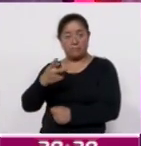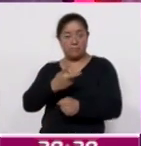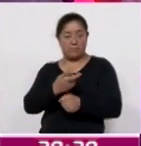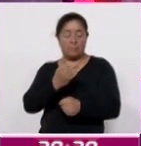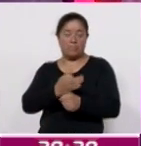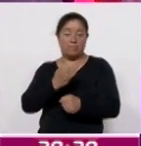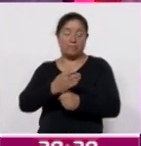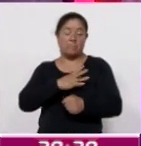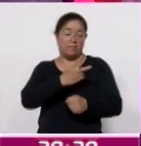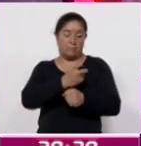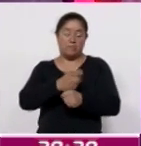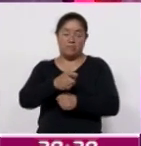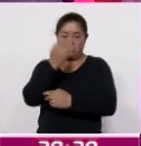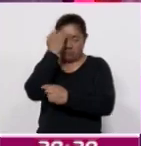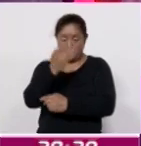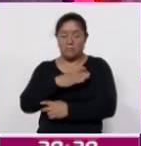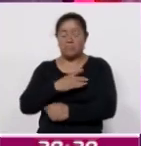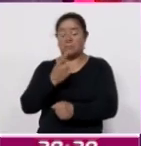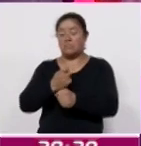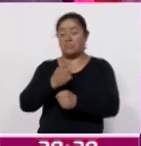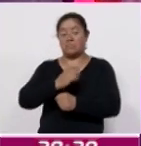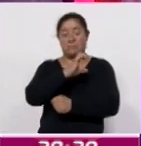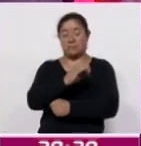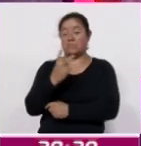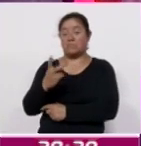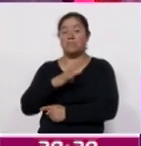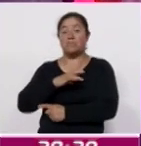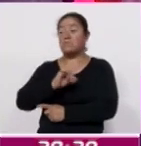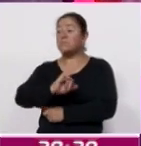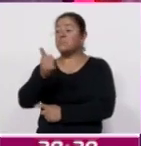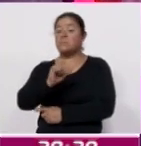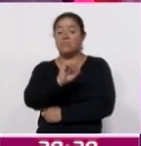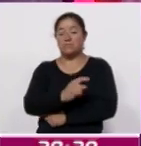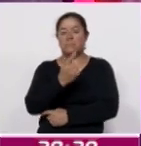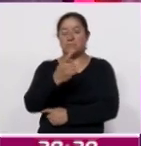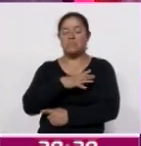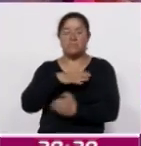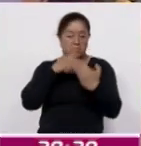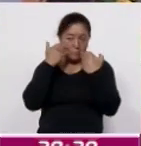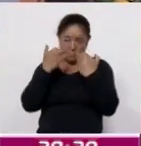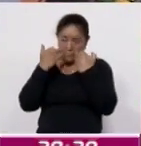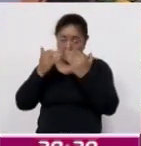proyecto, este es el primer C2 de 21 más que se tienen contemplados.